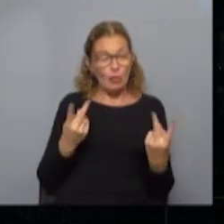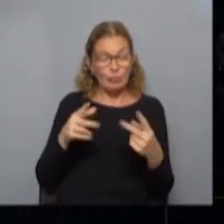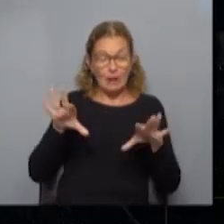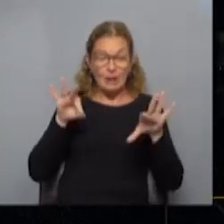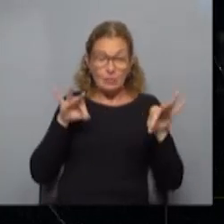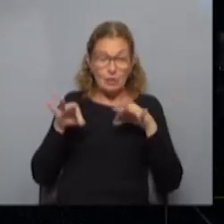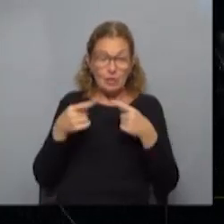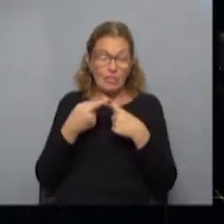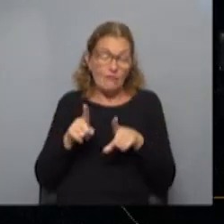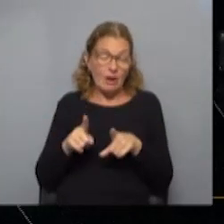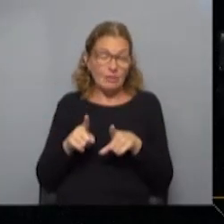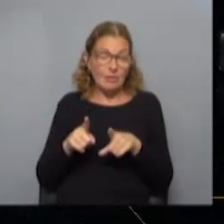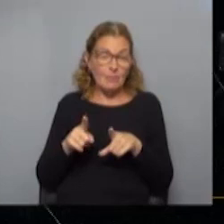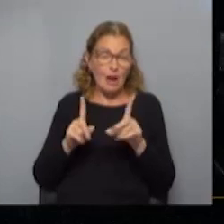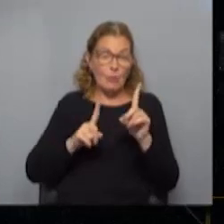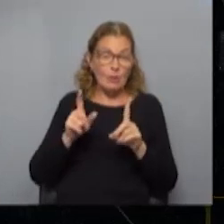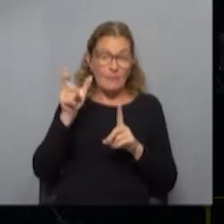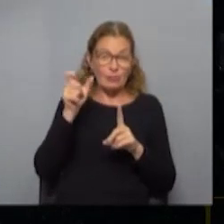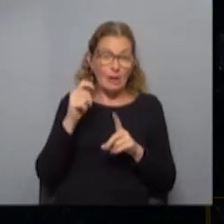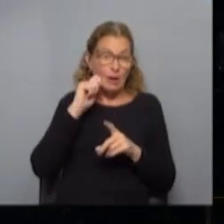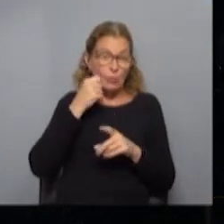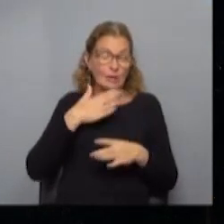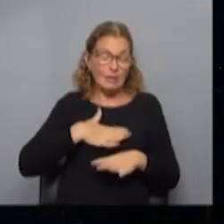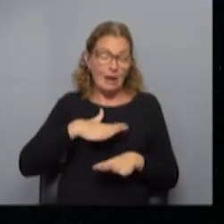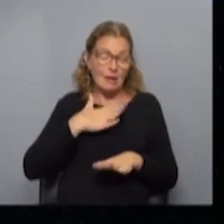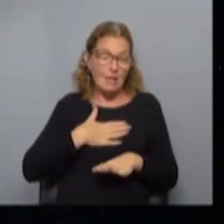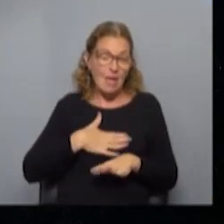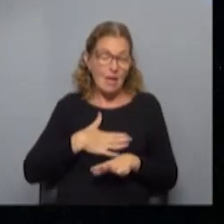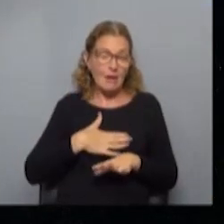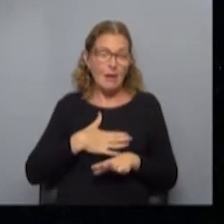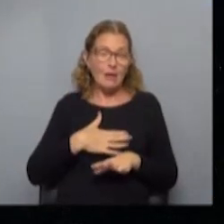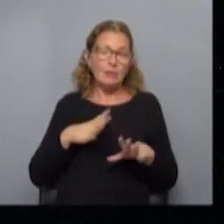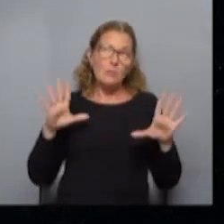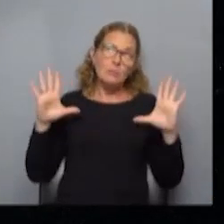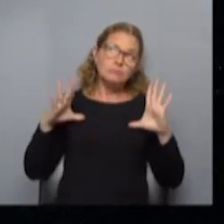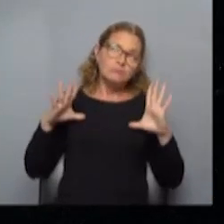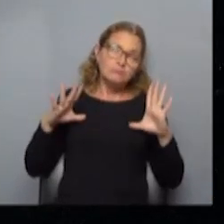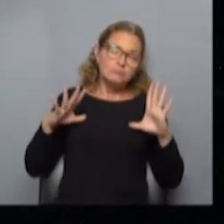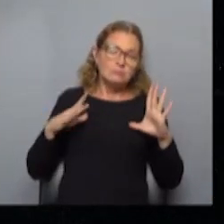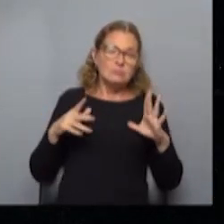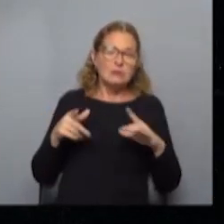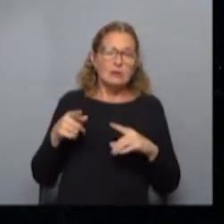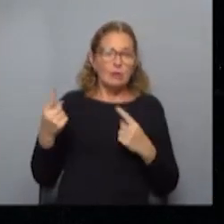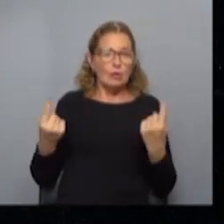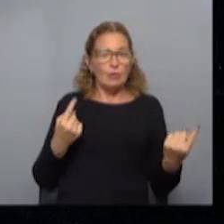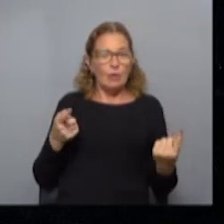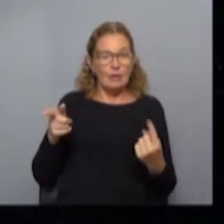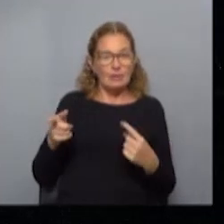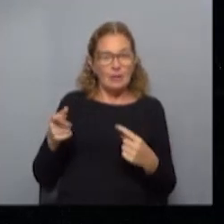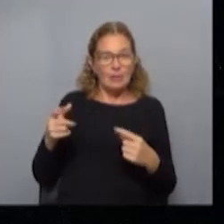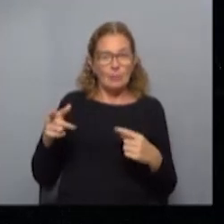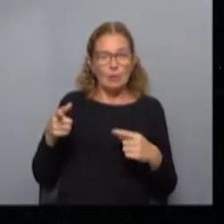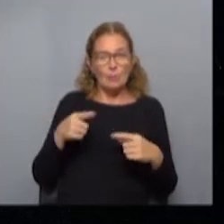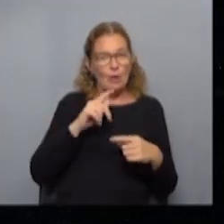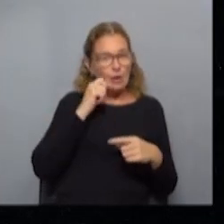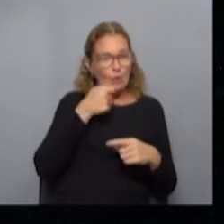opciones diferentes para aquellos que les gusta la tranquilidad que les gusta el relax bueno termas de Arapey es lo ideal para